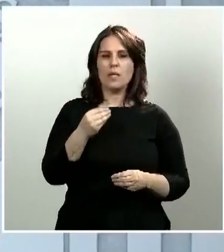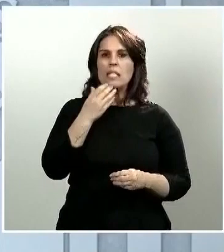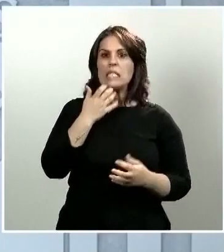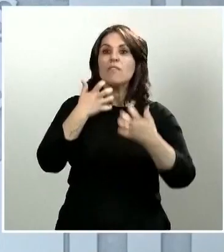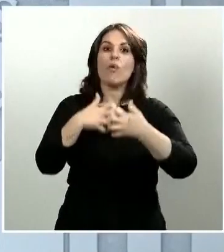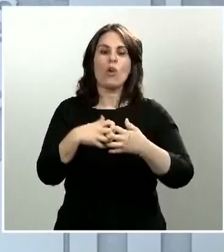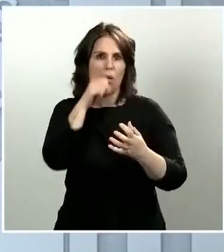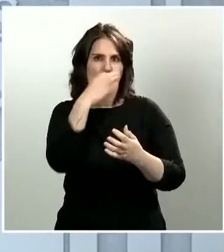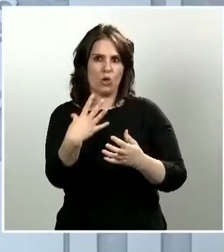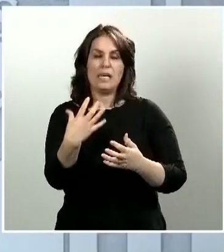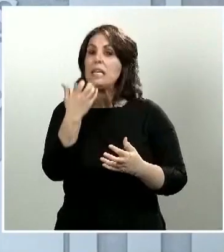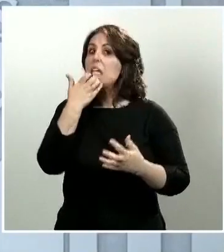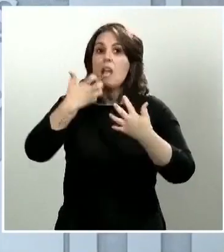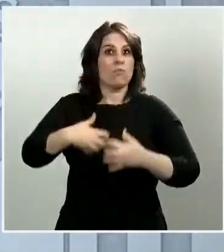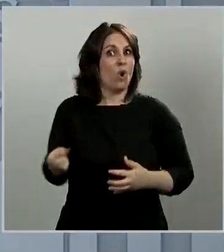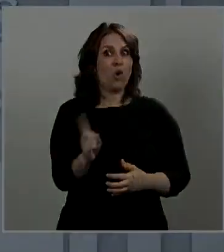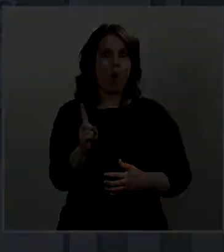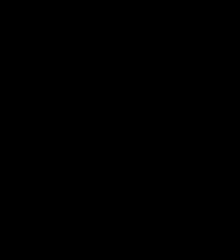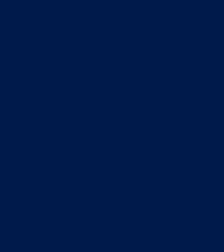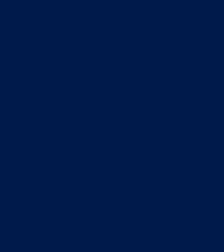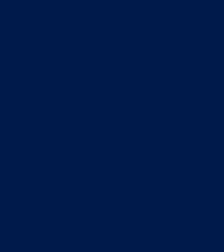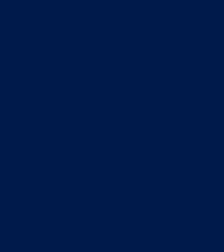no han dado el resultado que se esperaba.